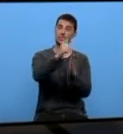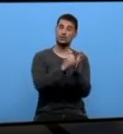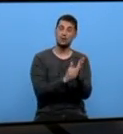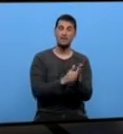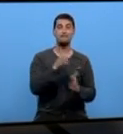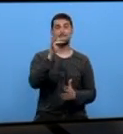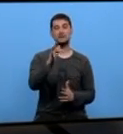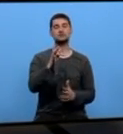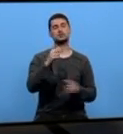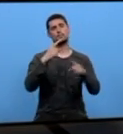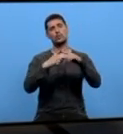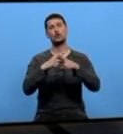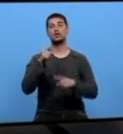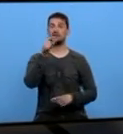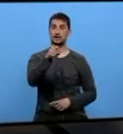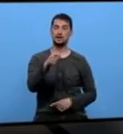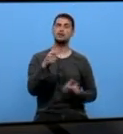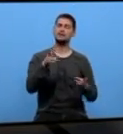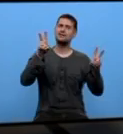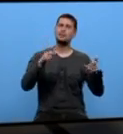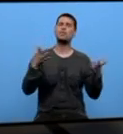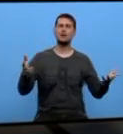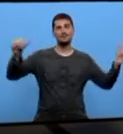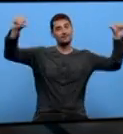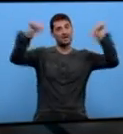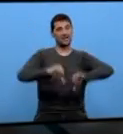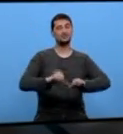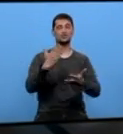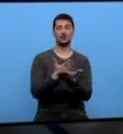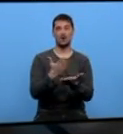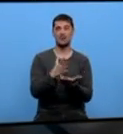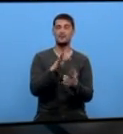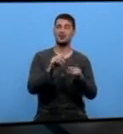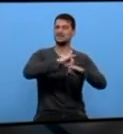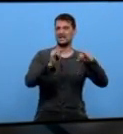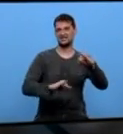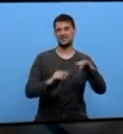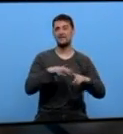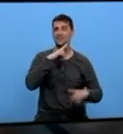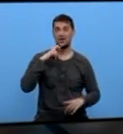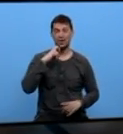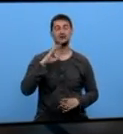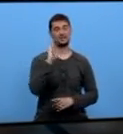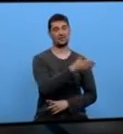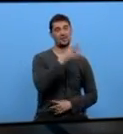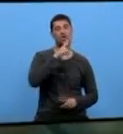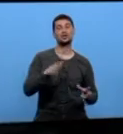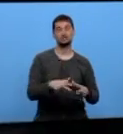Más por Ti. Falou do fracaso escolar e da crise de valores que, segundo él, afecta a sociedade actual.